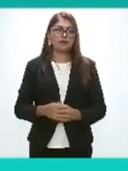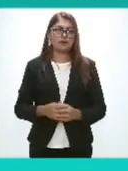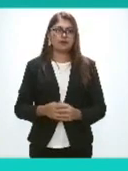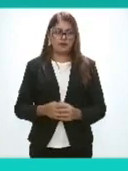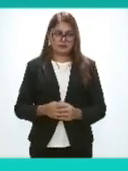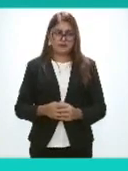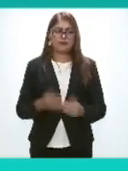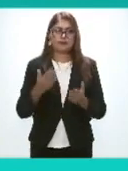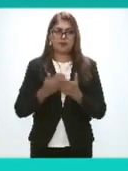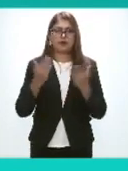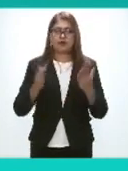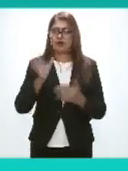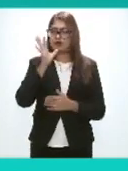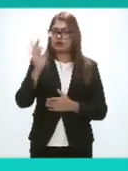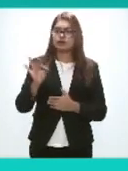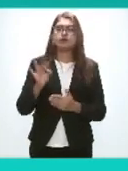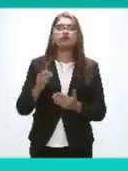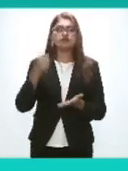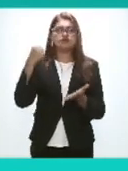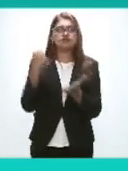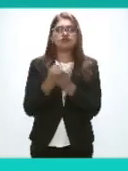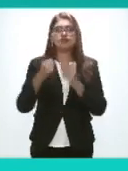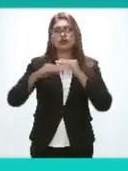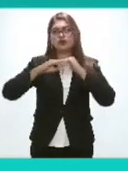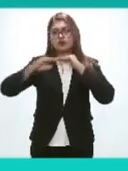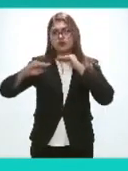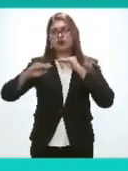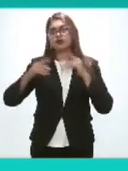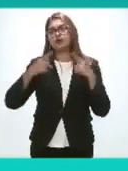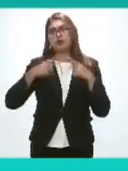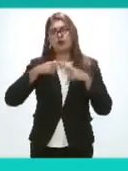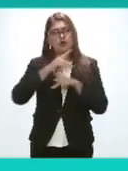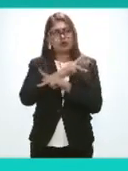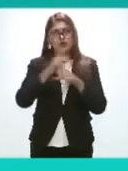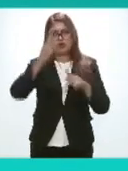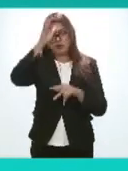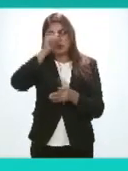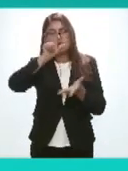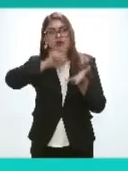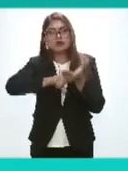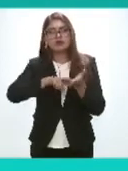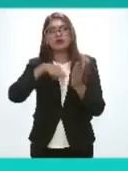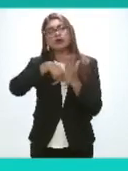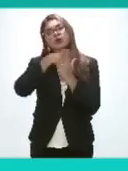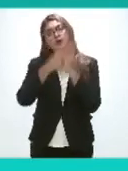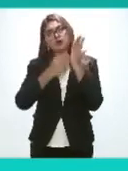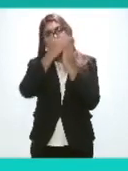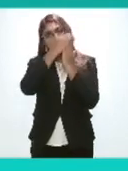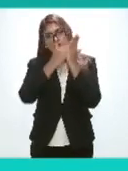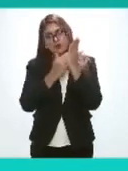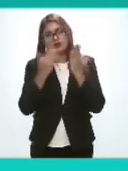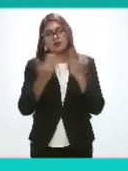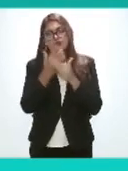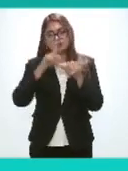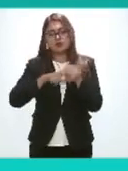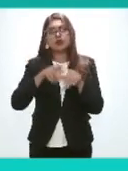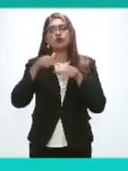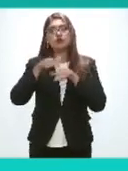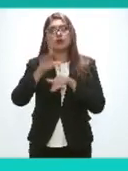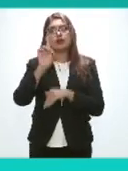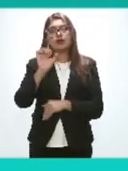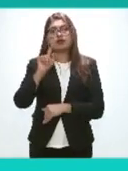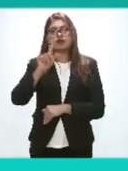en el sentido le informo presidenta que se aprueba por unanimidad de los presentes la política nacional datos abiertos que se acaba de